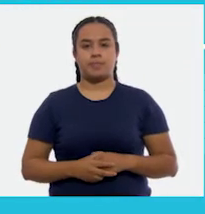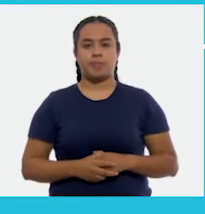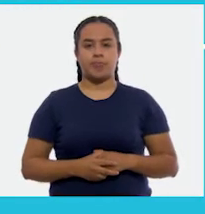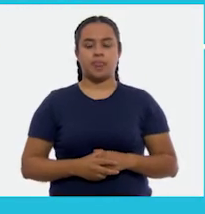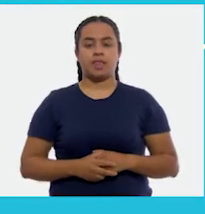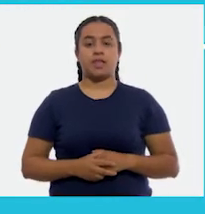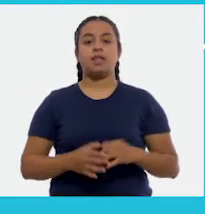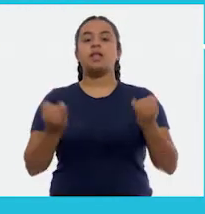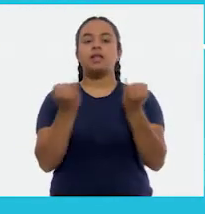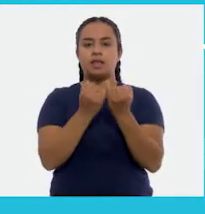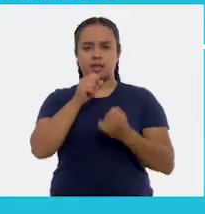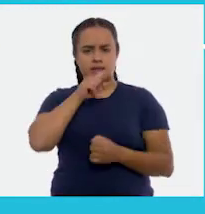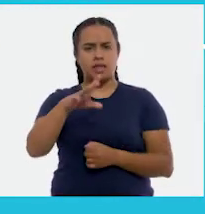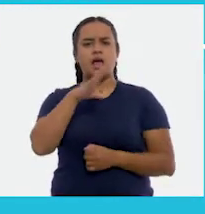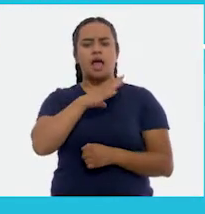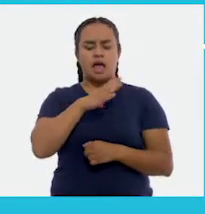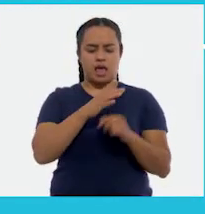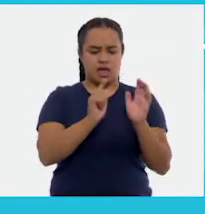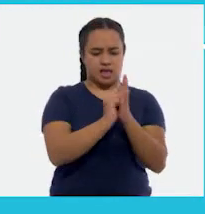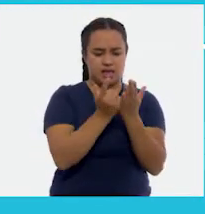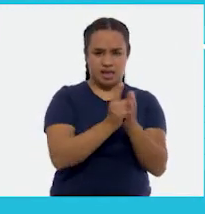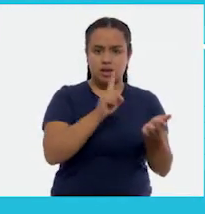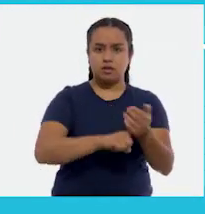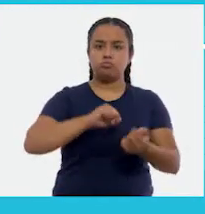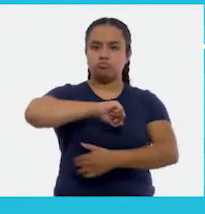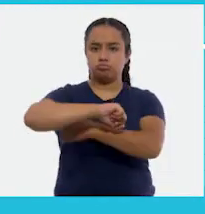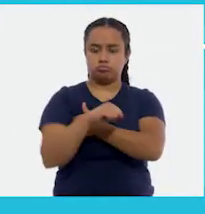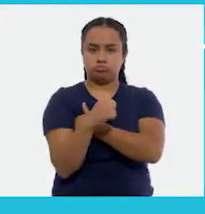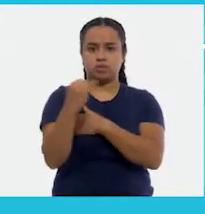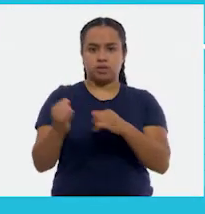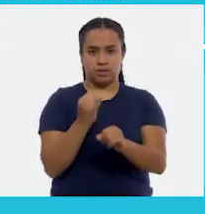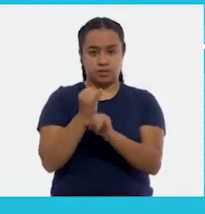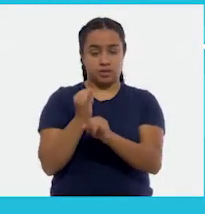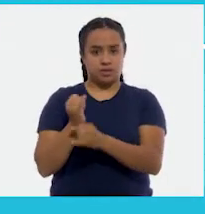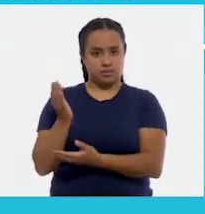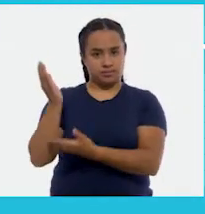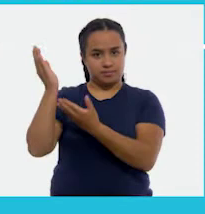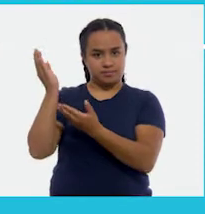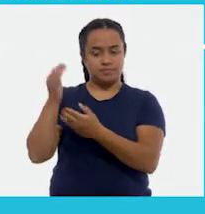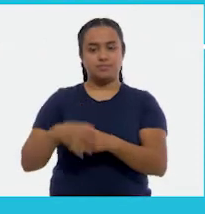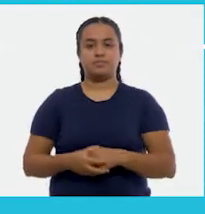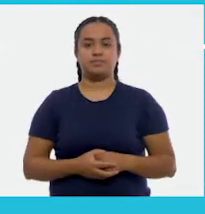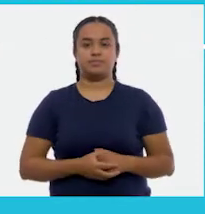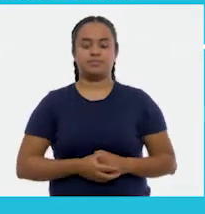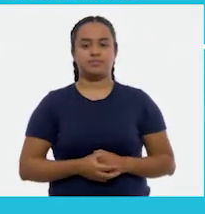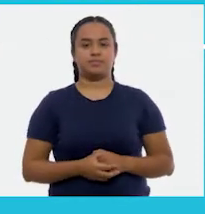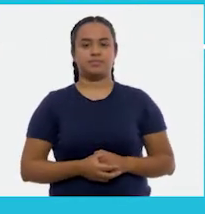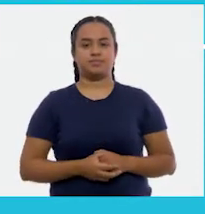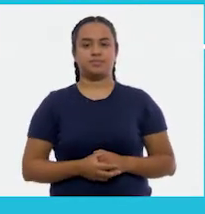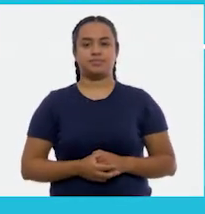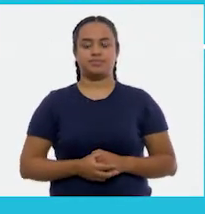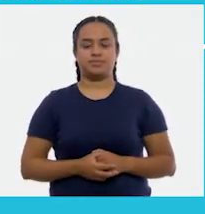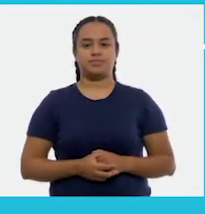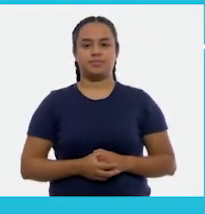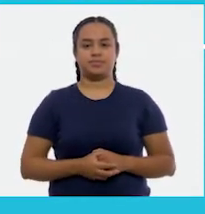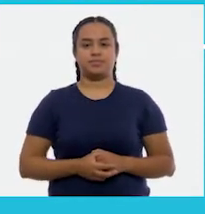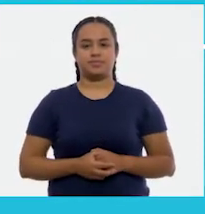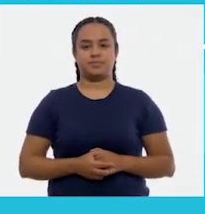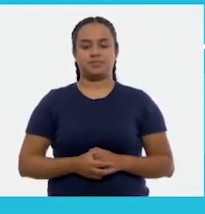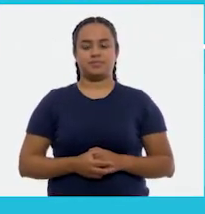También puedes encontrar los libros de texto en la página con alitej.cep.gov.mx.